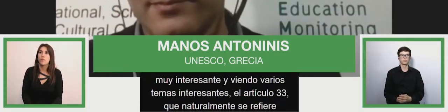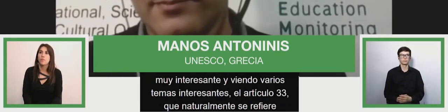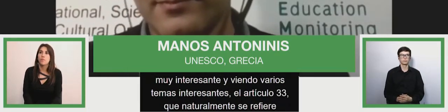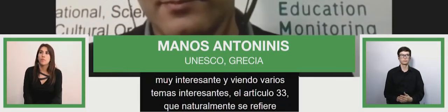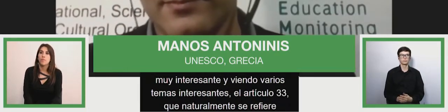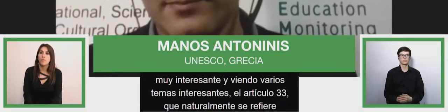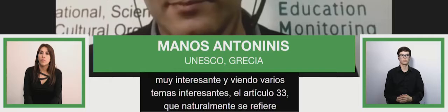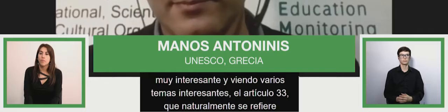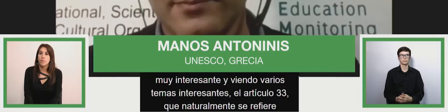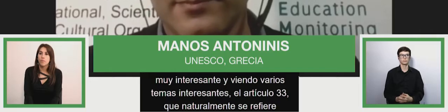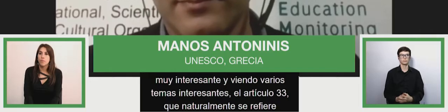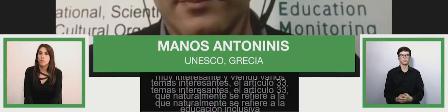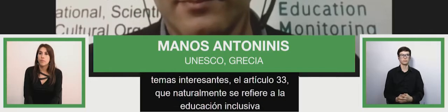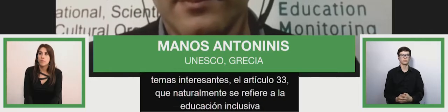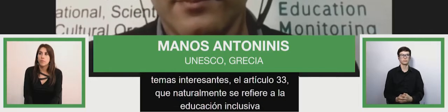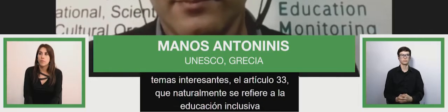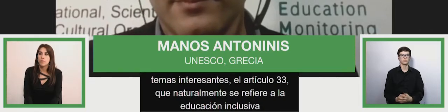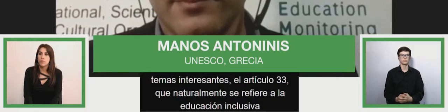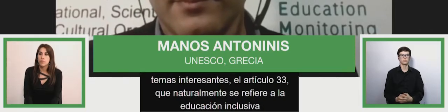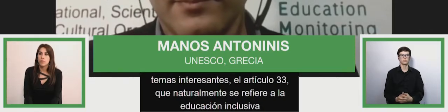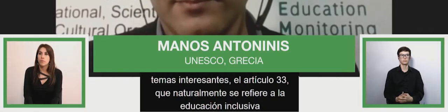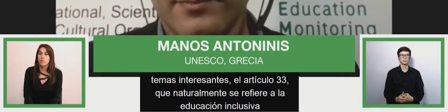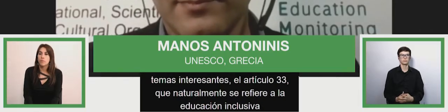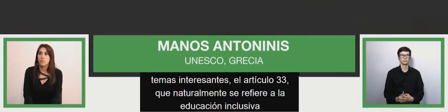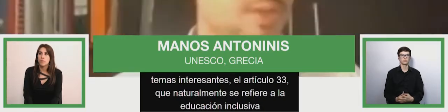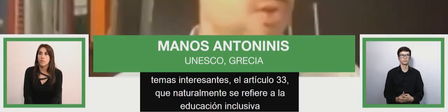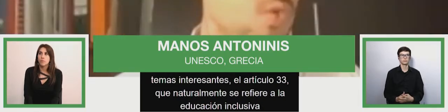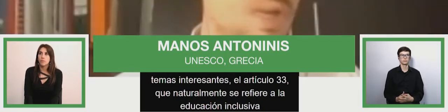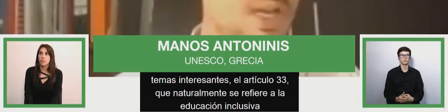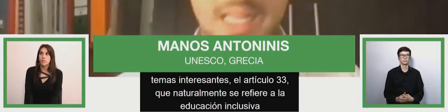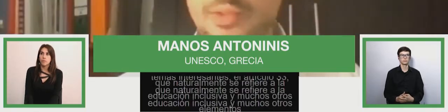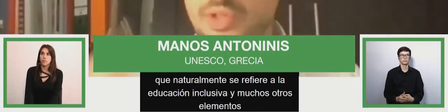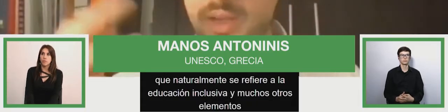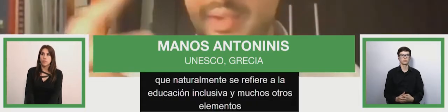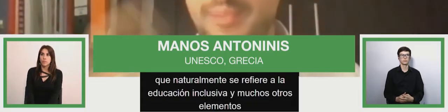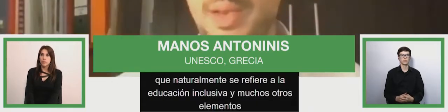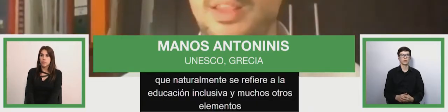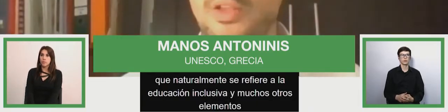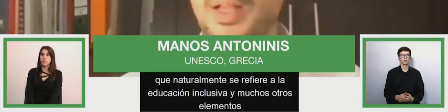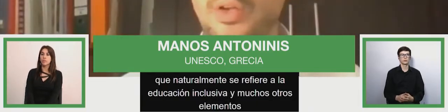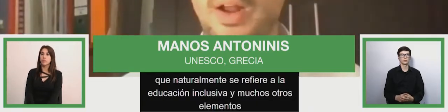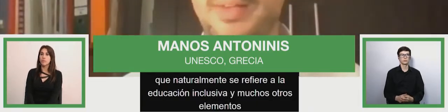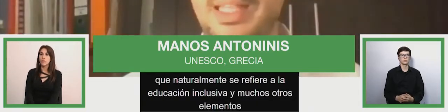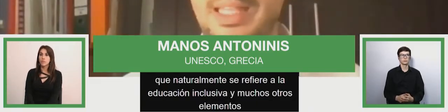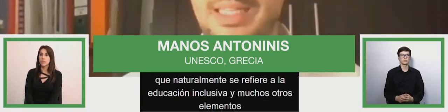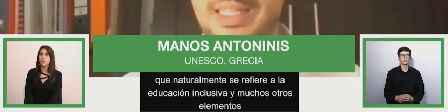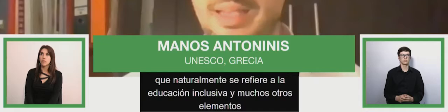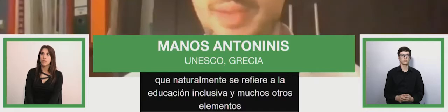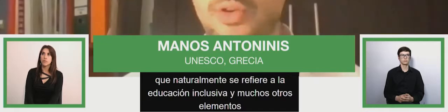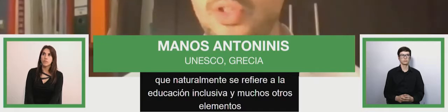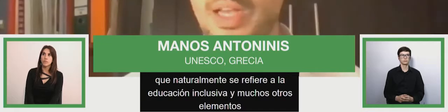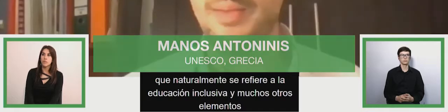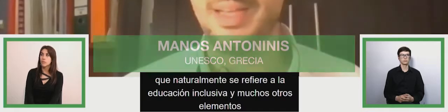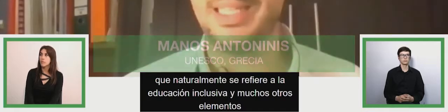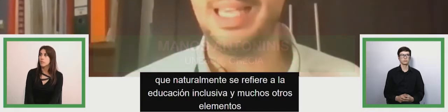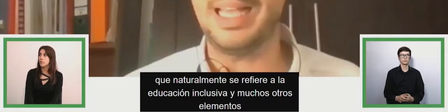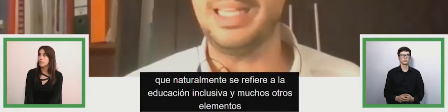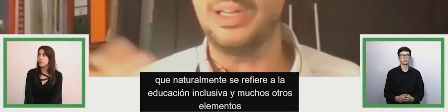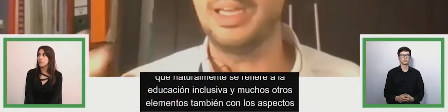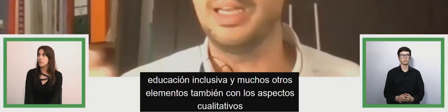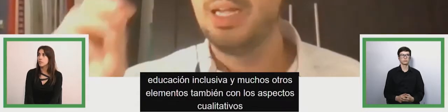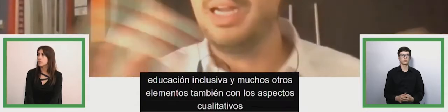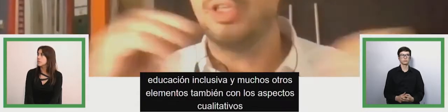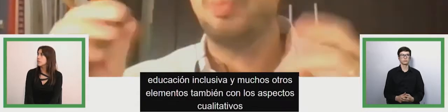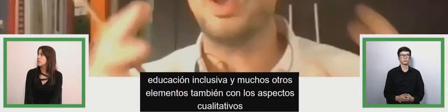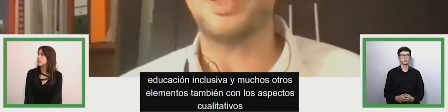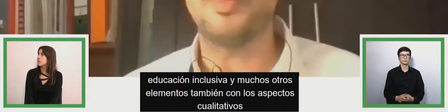It's inclusive education and all very many other elements that will do this with aspects, qualitative aspects that will be particularly interesting manners,